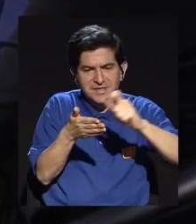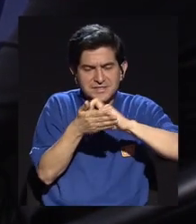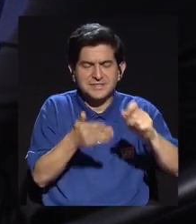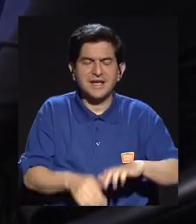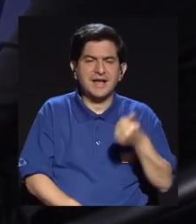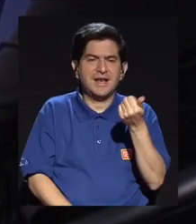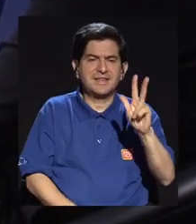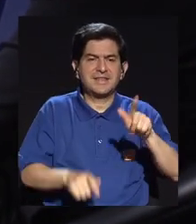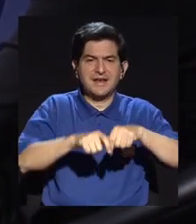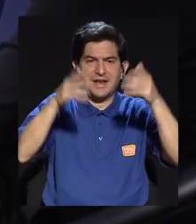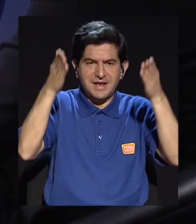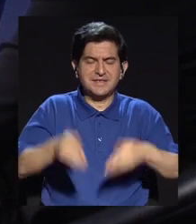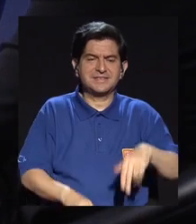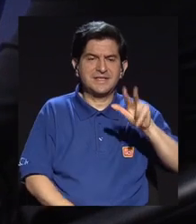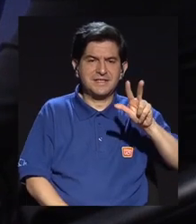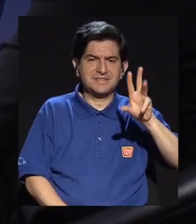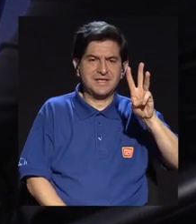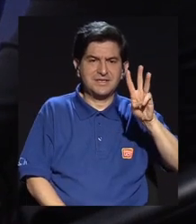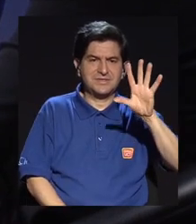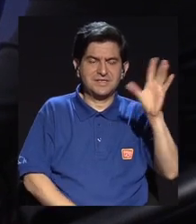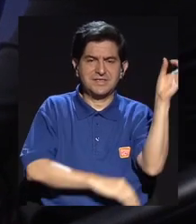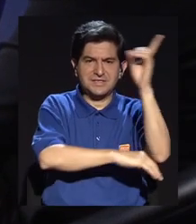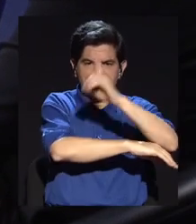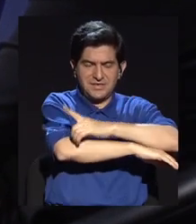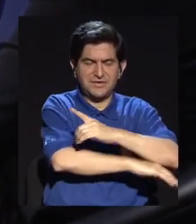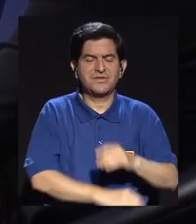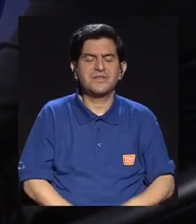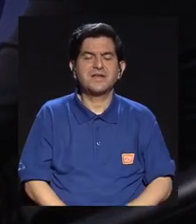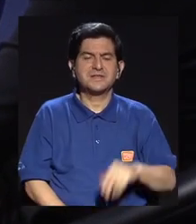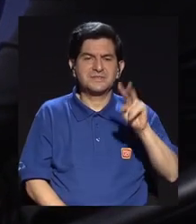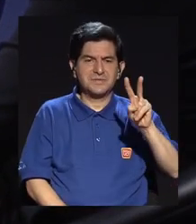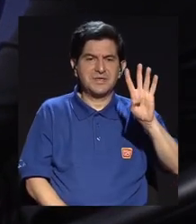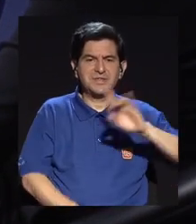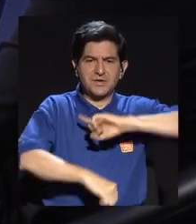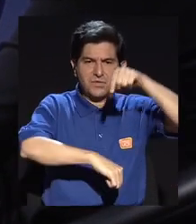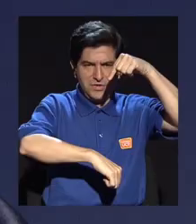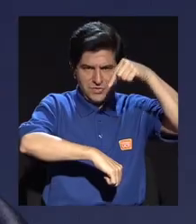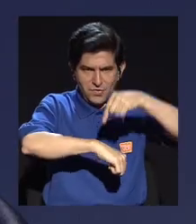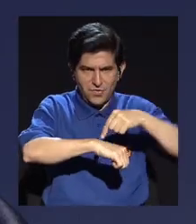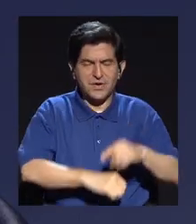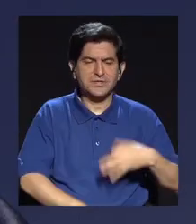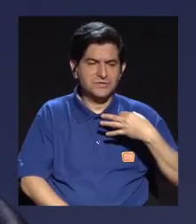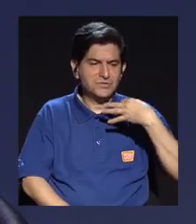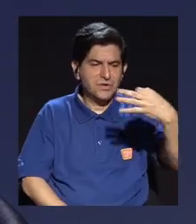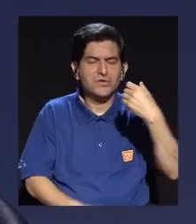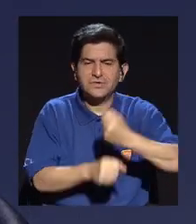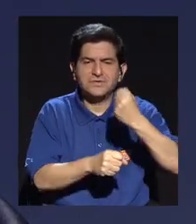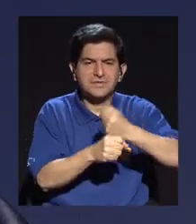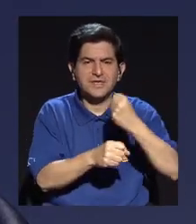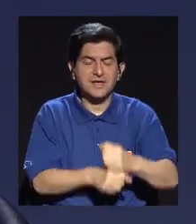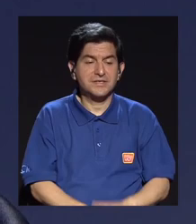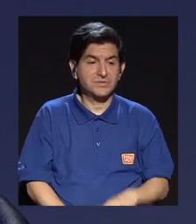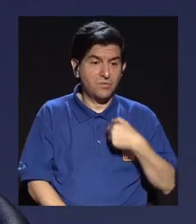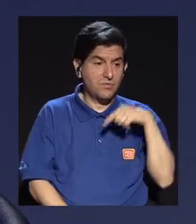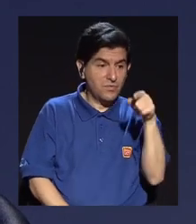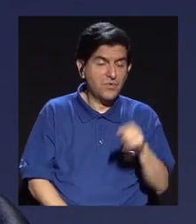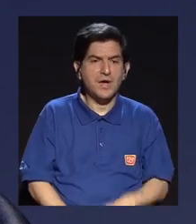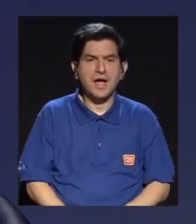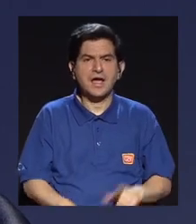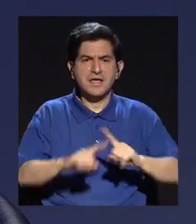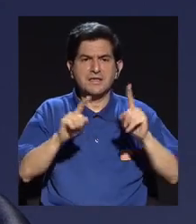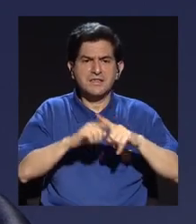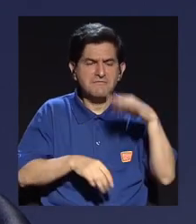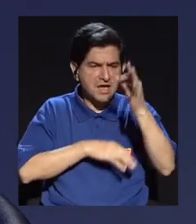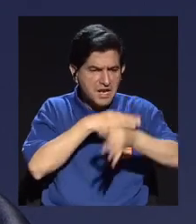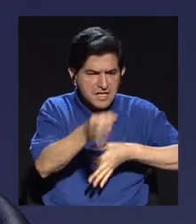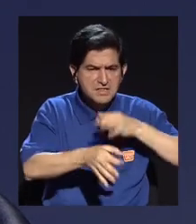para trabajar 365 días al año, 24 horas al día. Entonces, cuando uno divide eso y hace